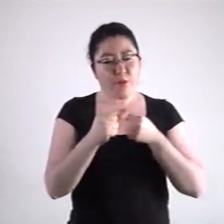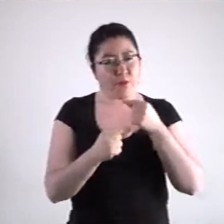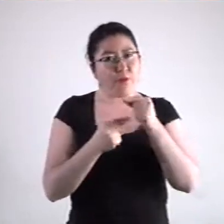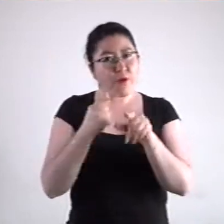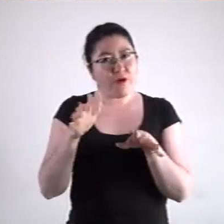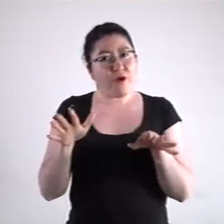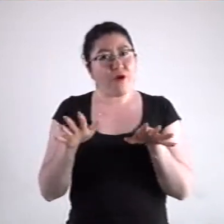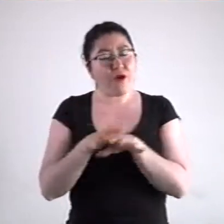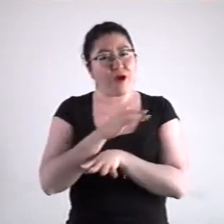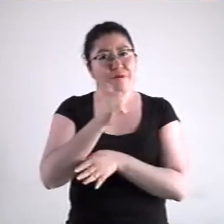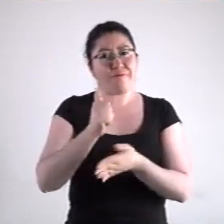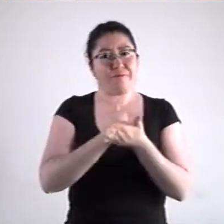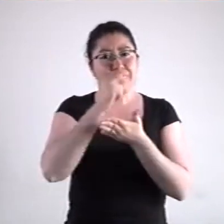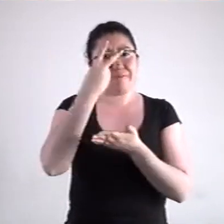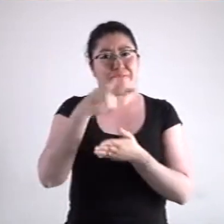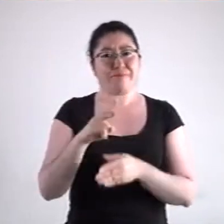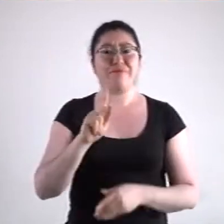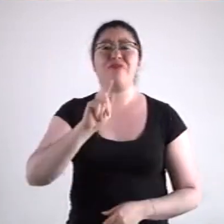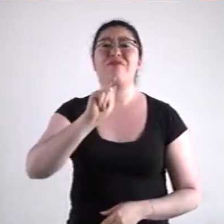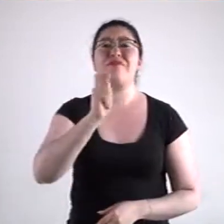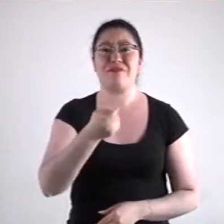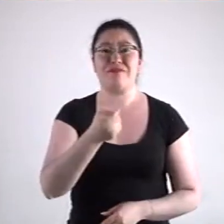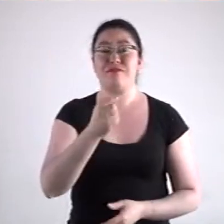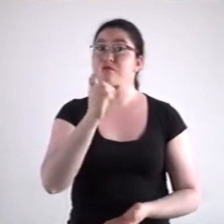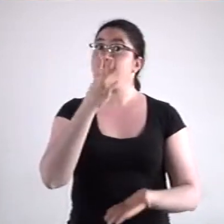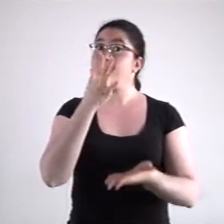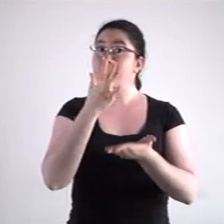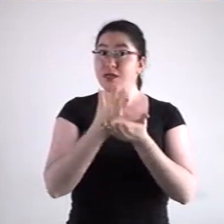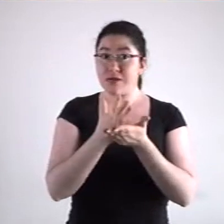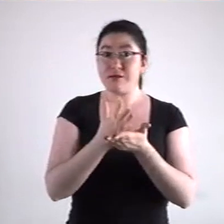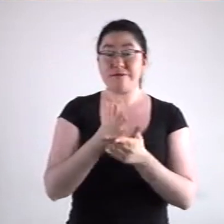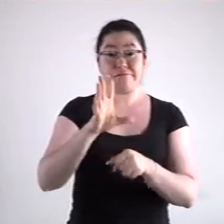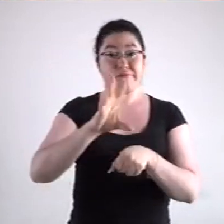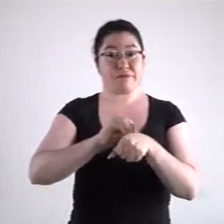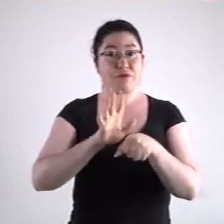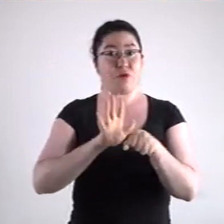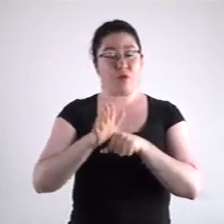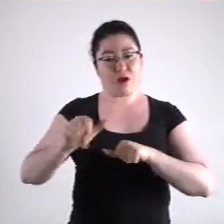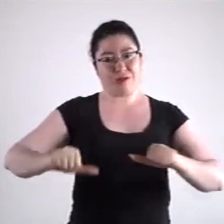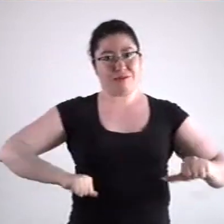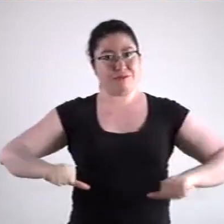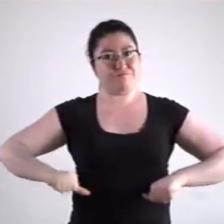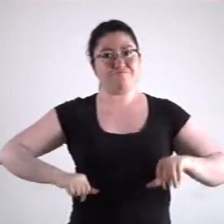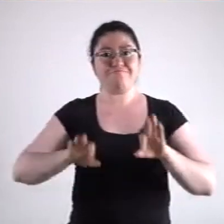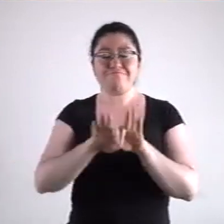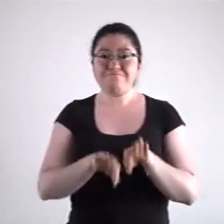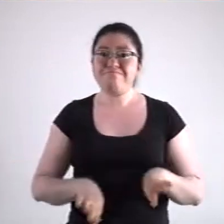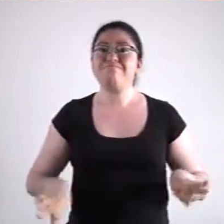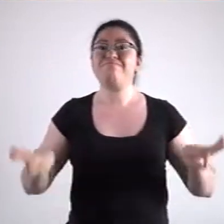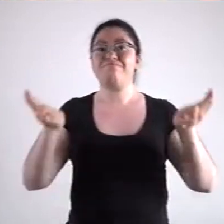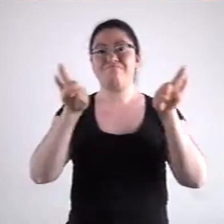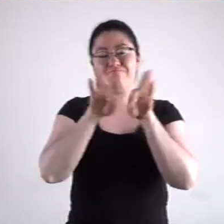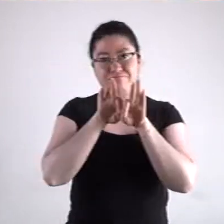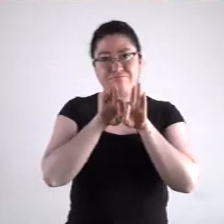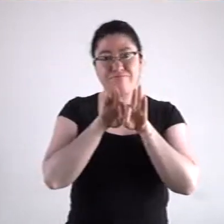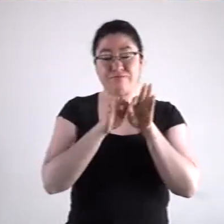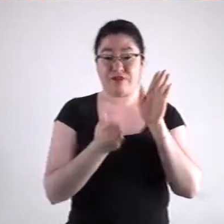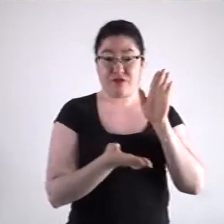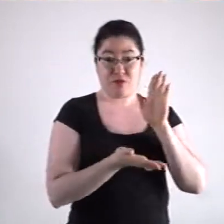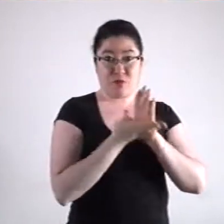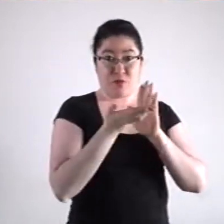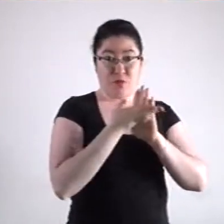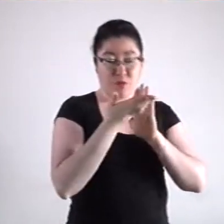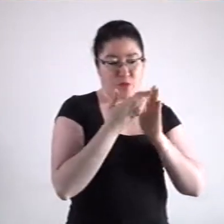en transición en la Ciudad de México significa que únicamente se permiten todas las actividades esenciales,